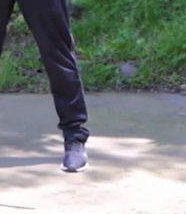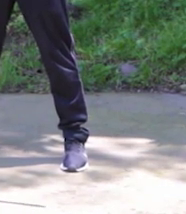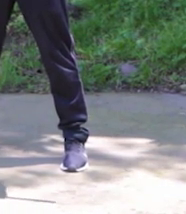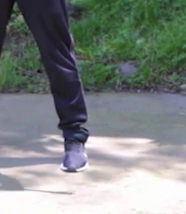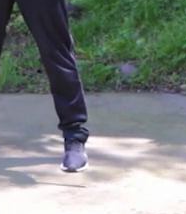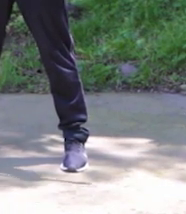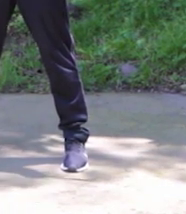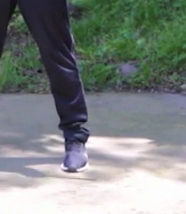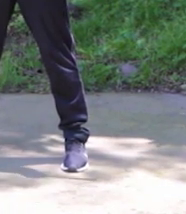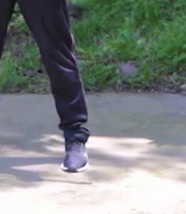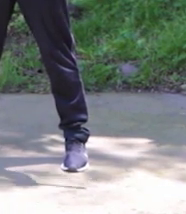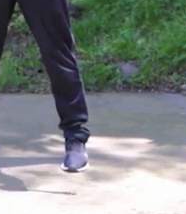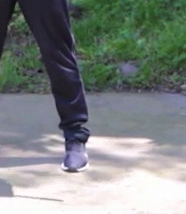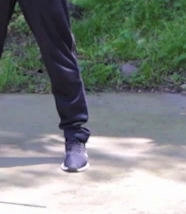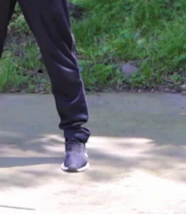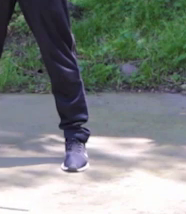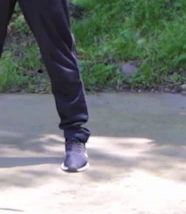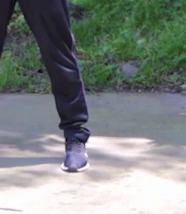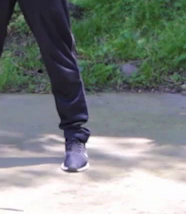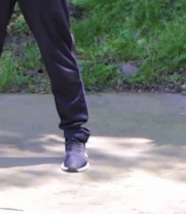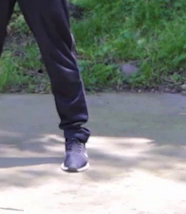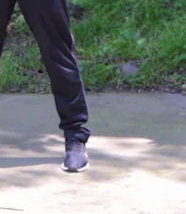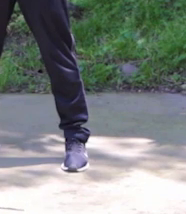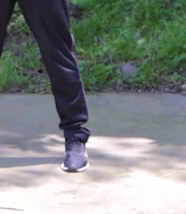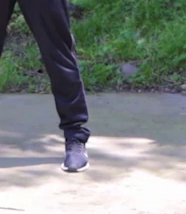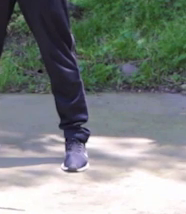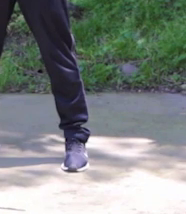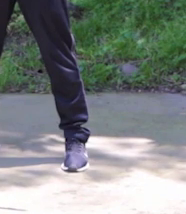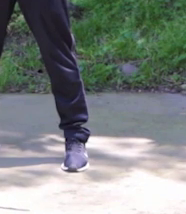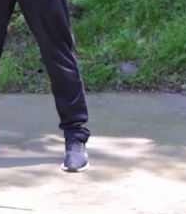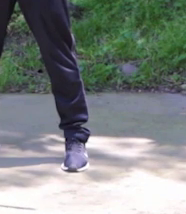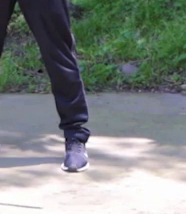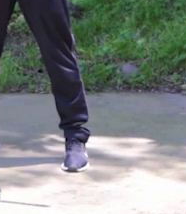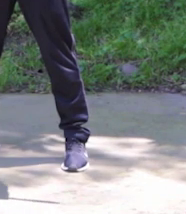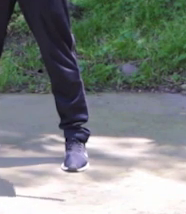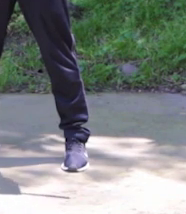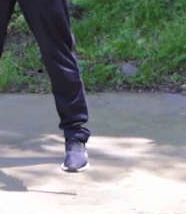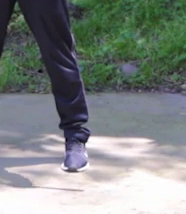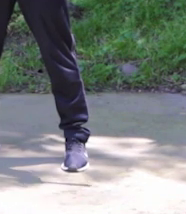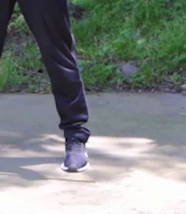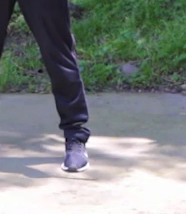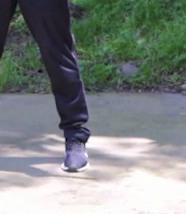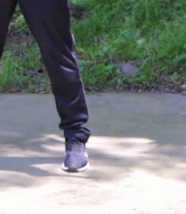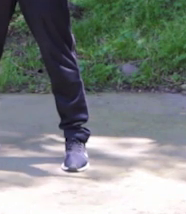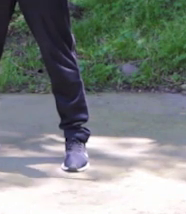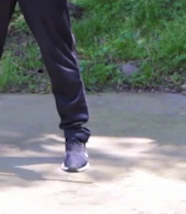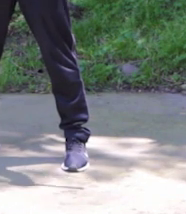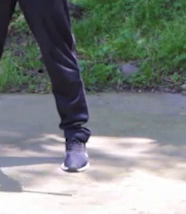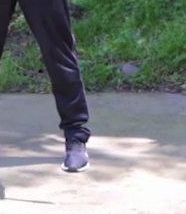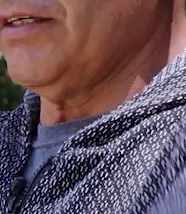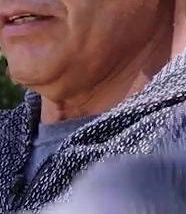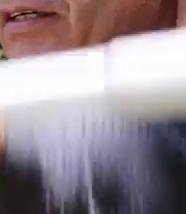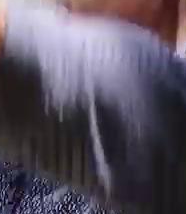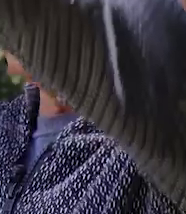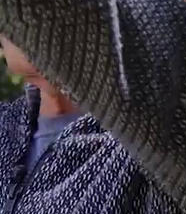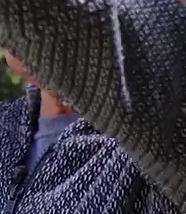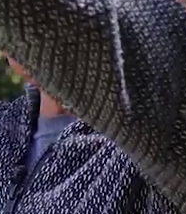es bajar y subir a la altura de los hombros. Manteniendo la toalla